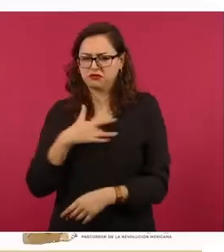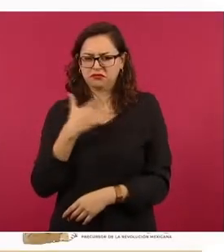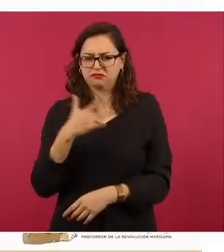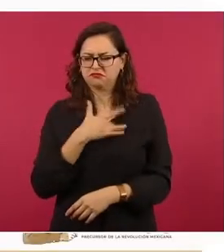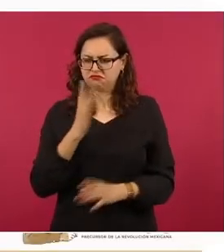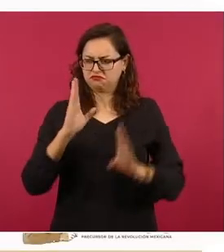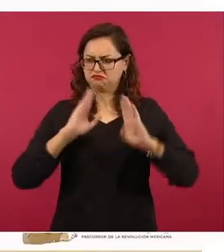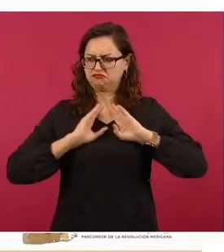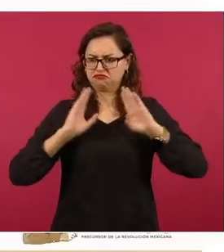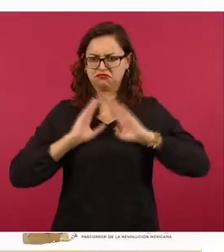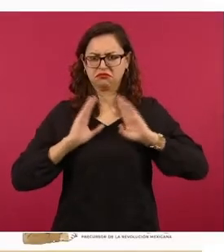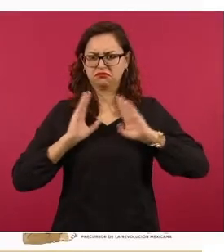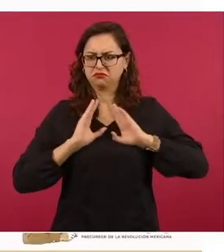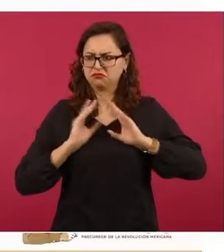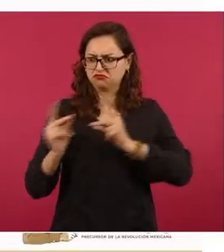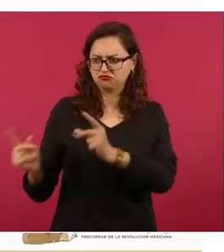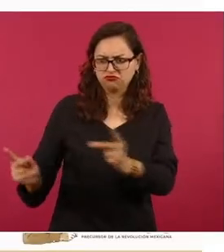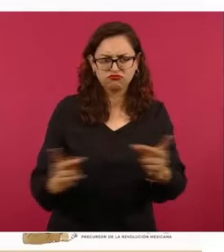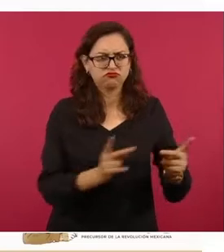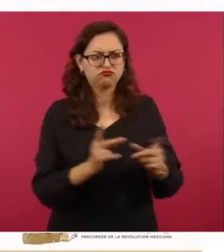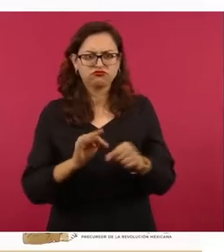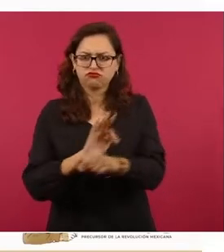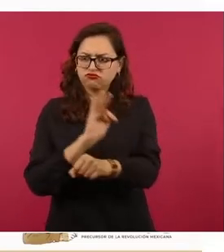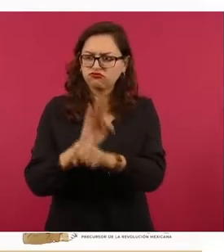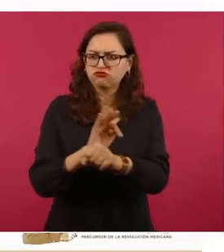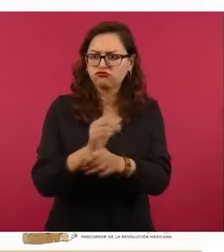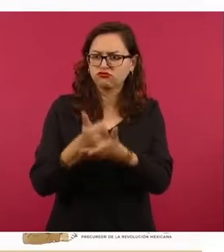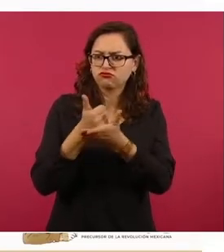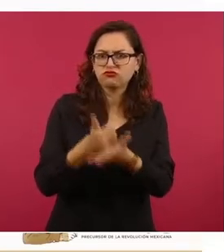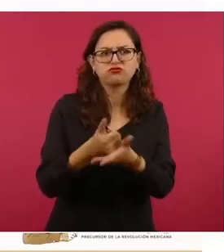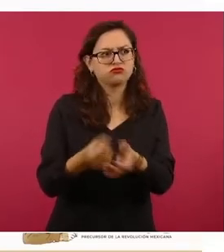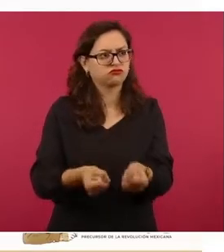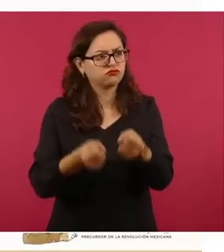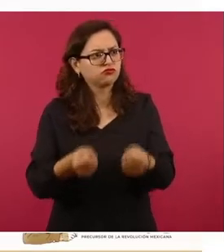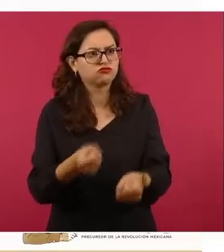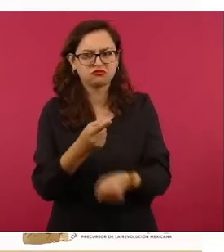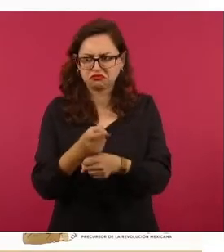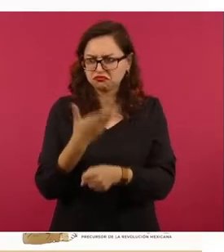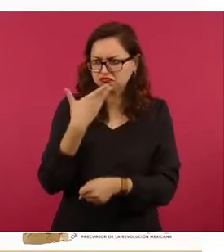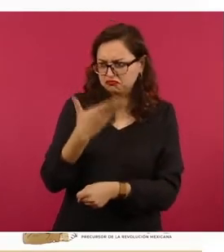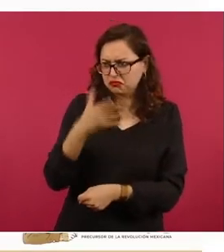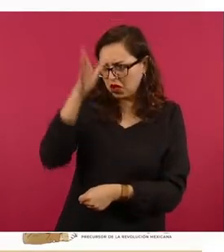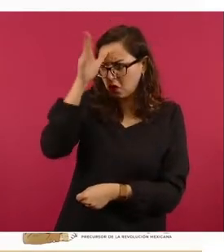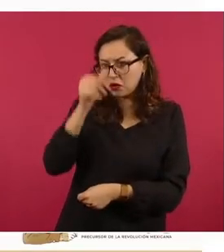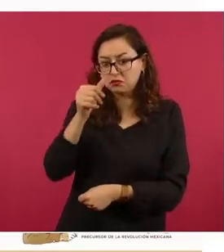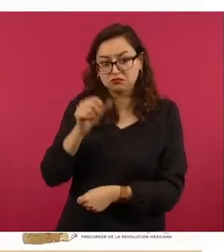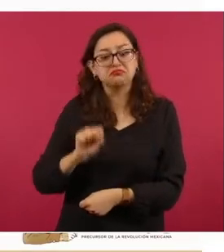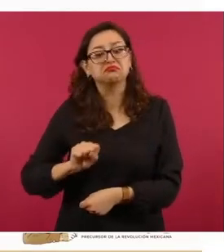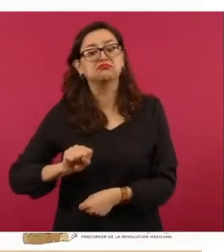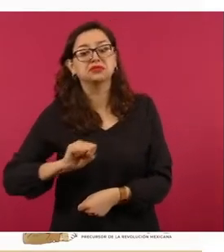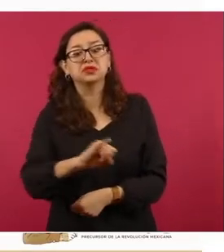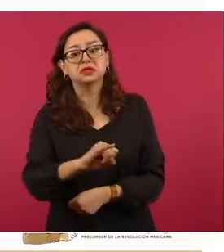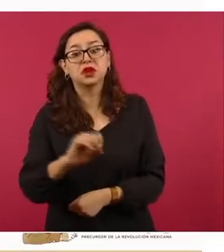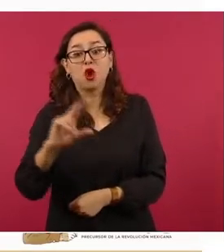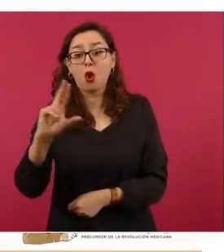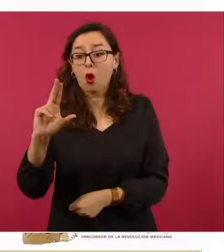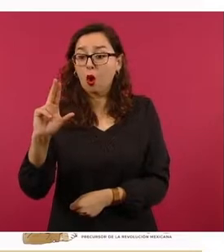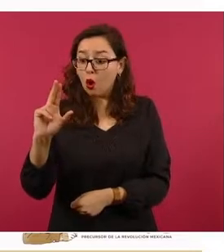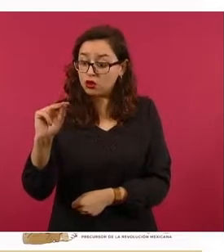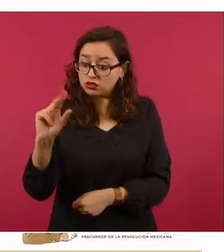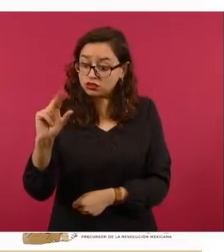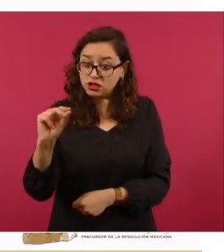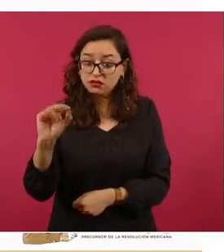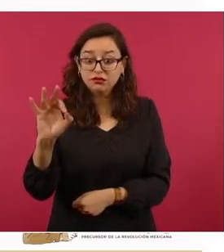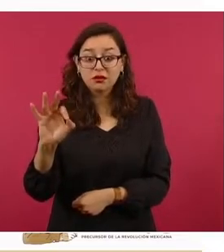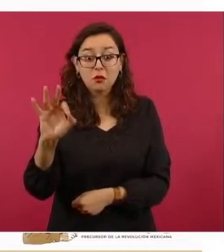participación del Ejército en las labores de la seguridad pública. Lo que coincide con la